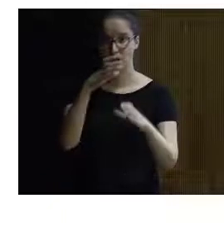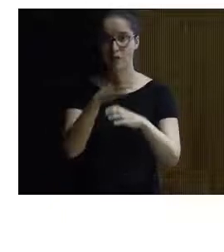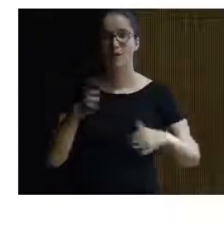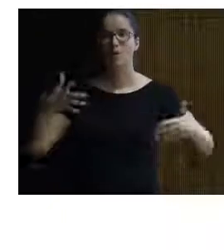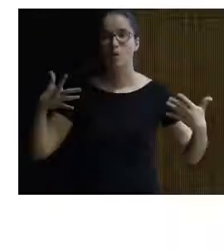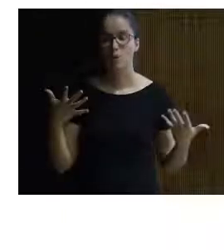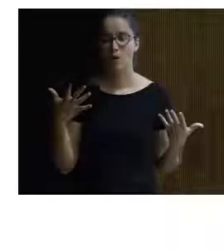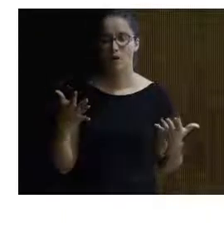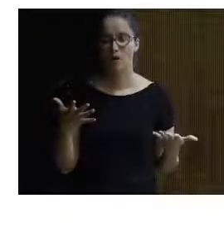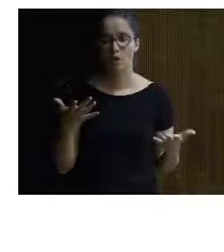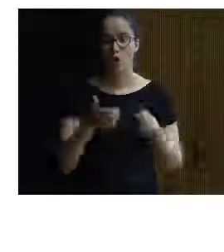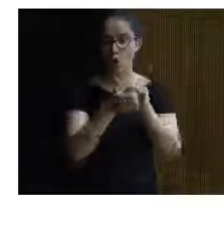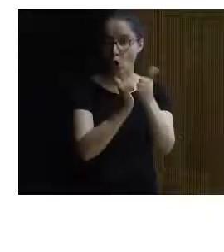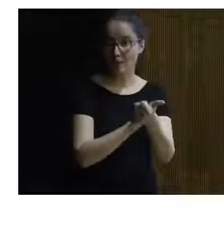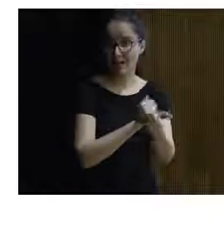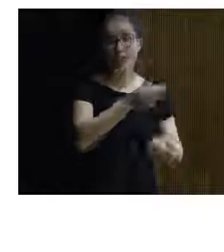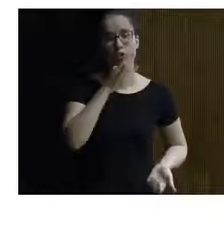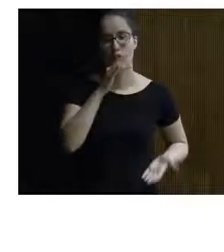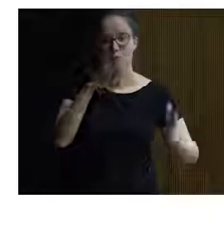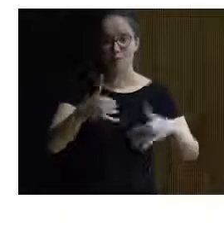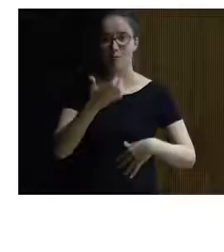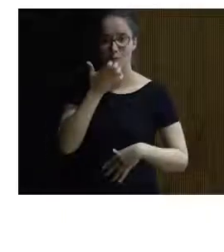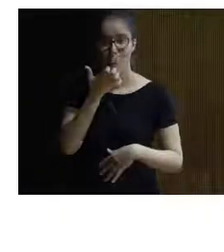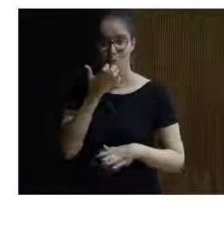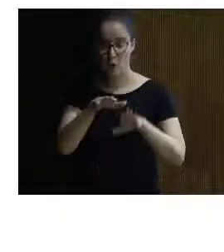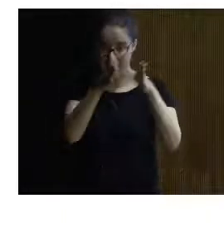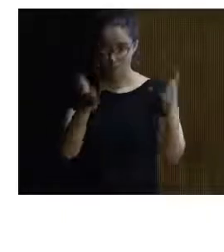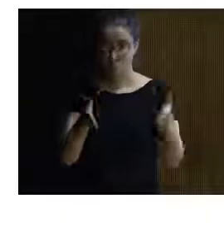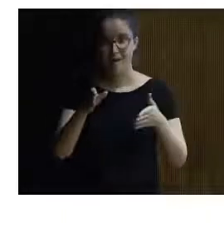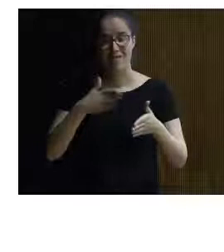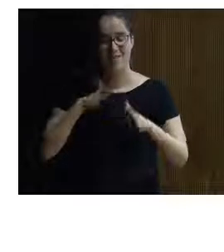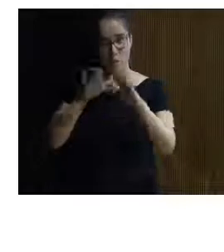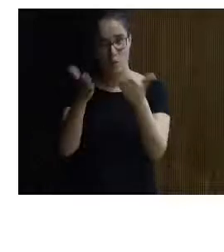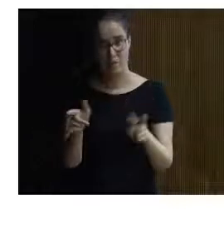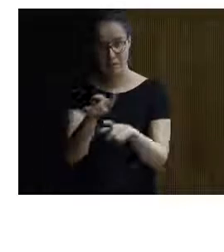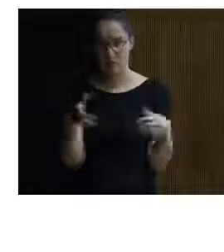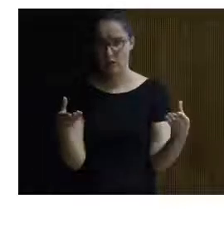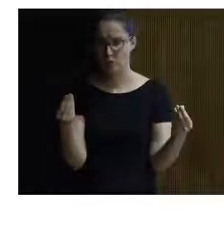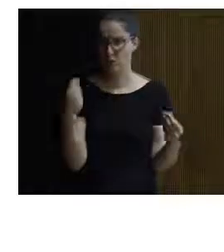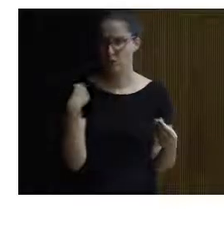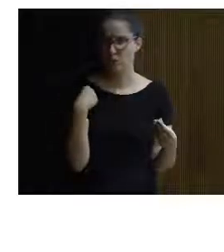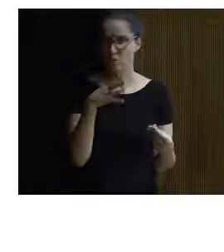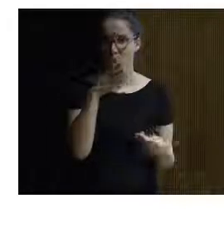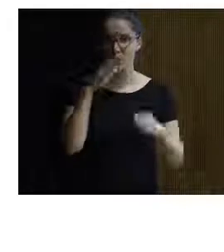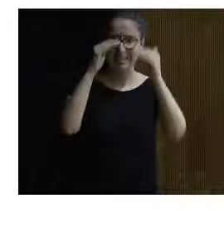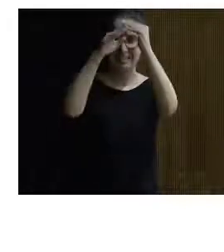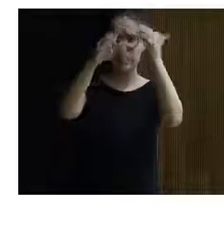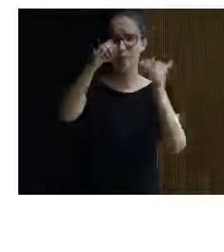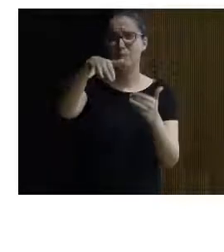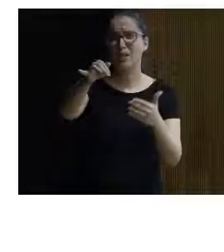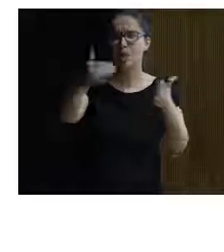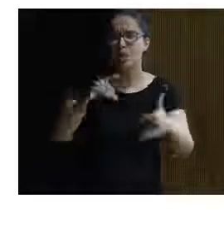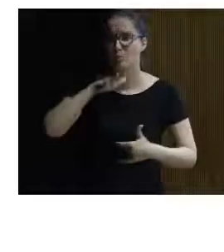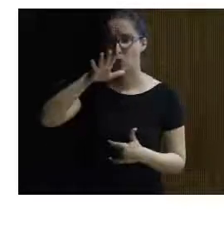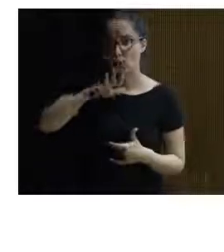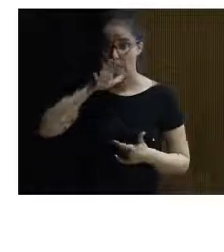hacer reproducciones que no estuvieran por ejemplo en la cueva de cuevas que mucha gente nos pregunta por qué no está el techo de Altamira por ejemplo